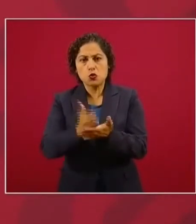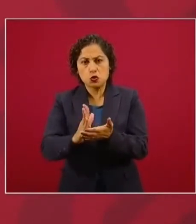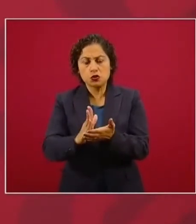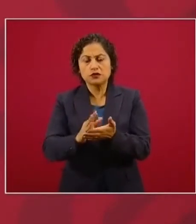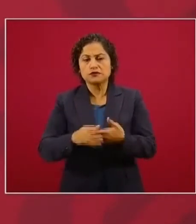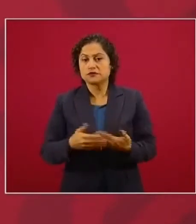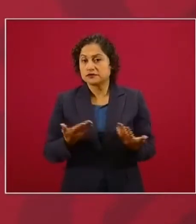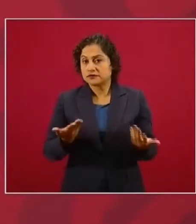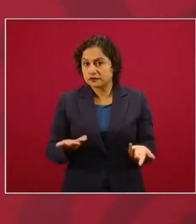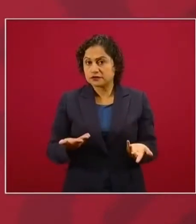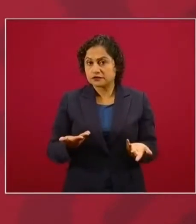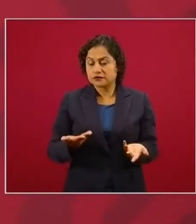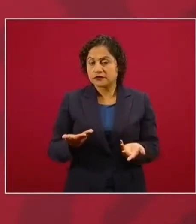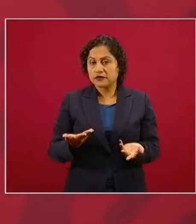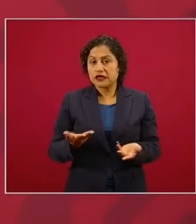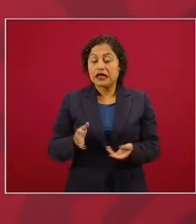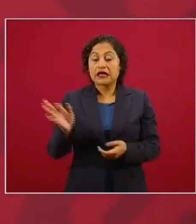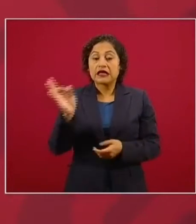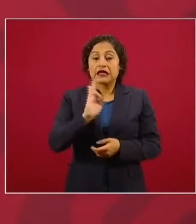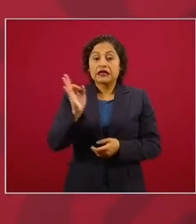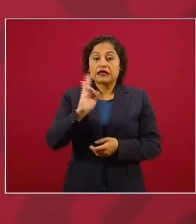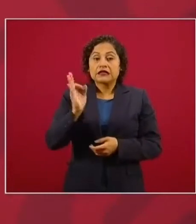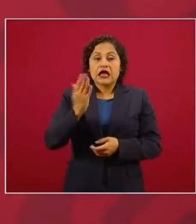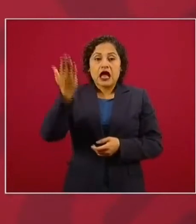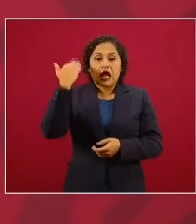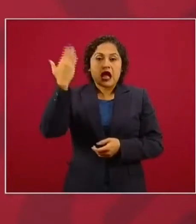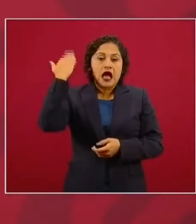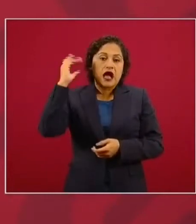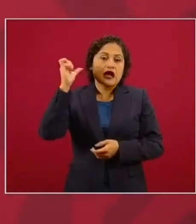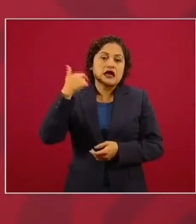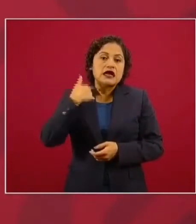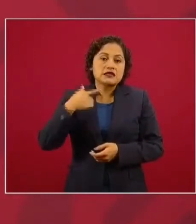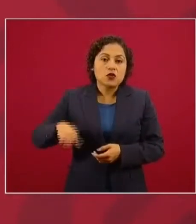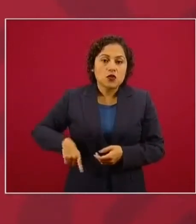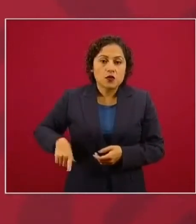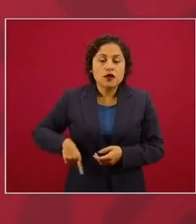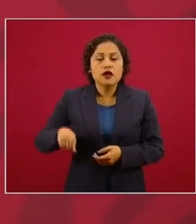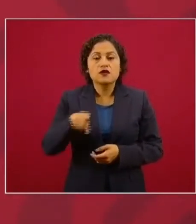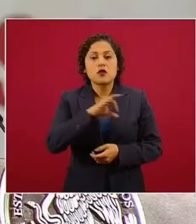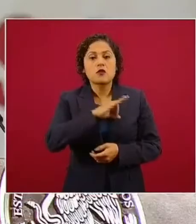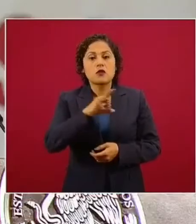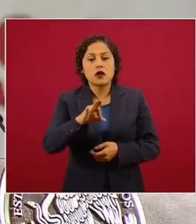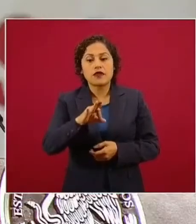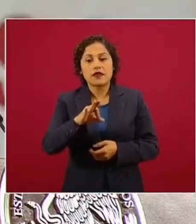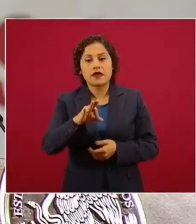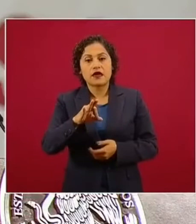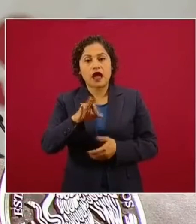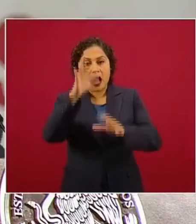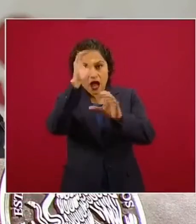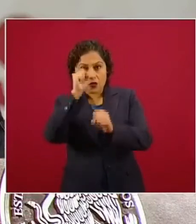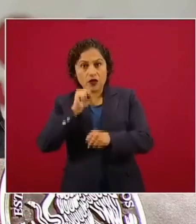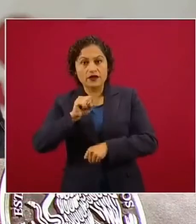llegado a eso, a lo mejor se iba a generar